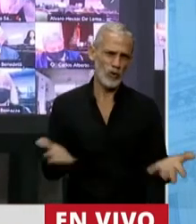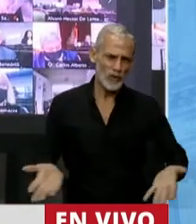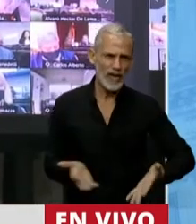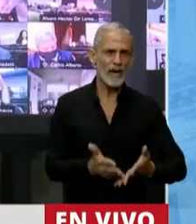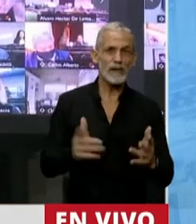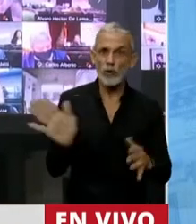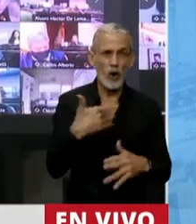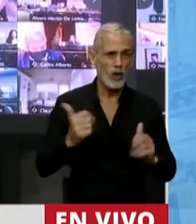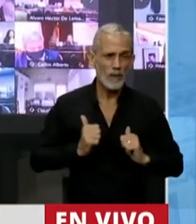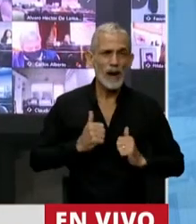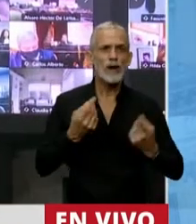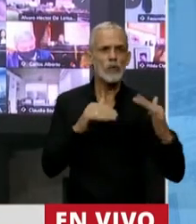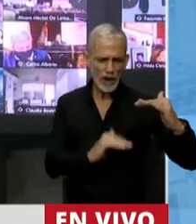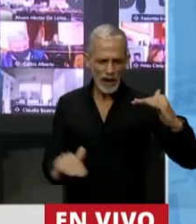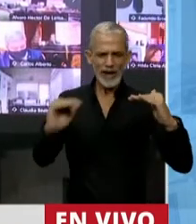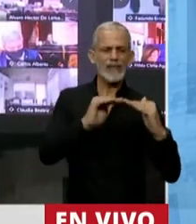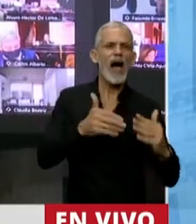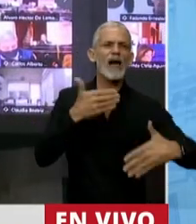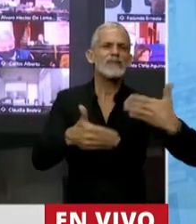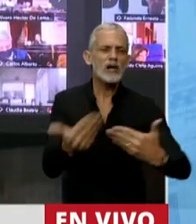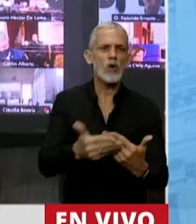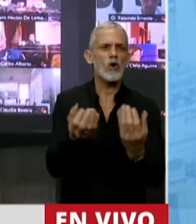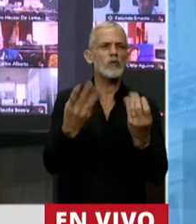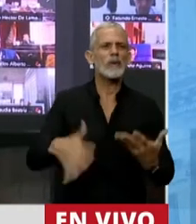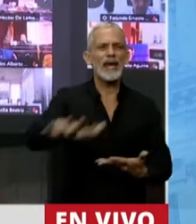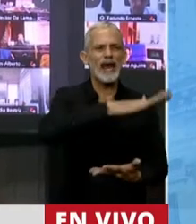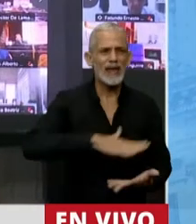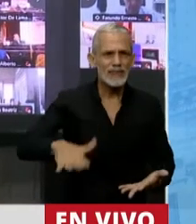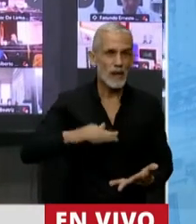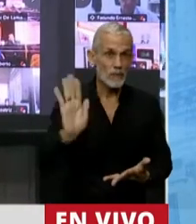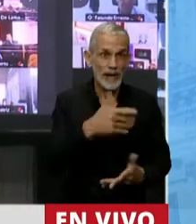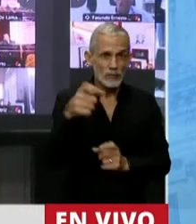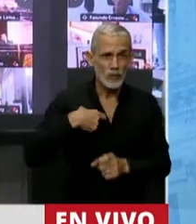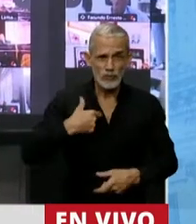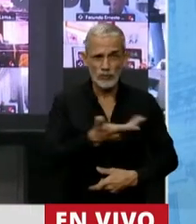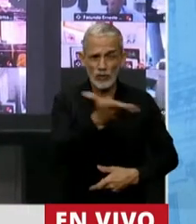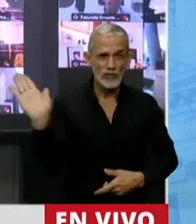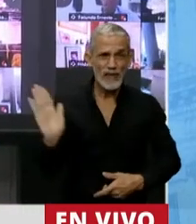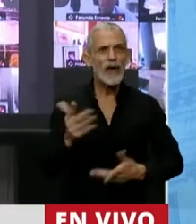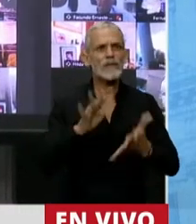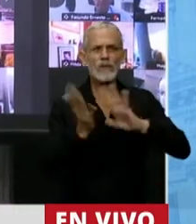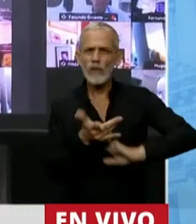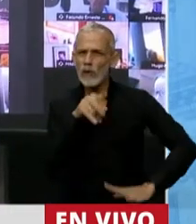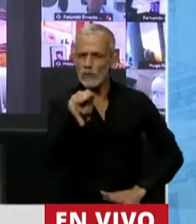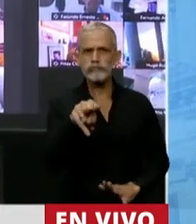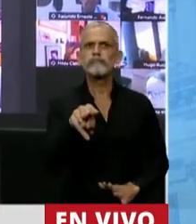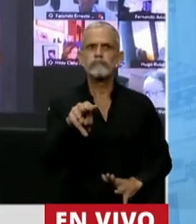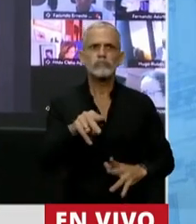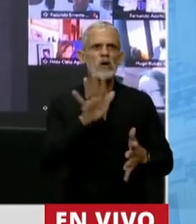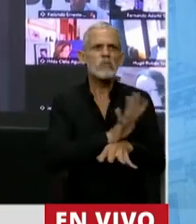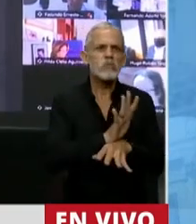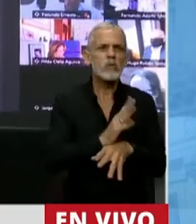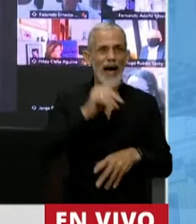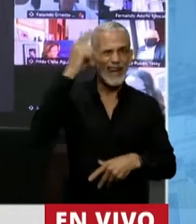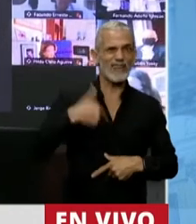y esperado sobre equidad, desarrollo y bienestar, ofrece a la sociedad esa visión predatoria